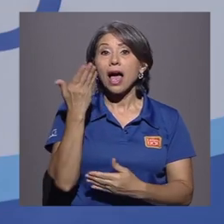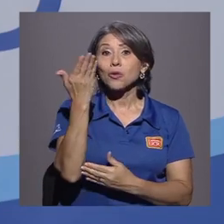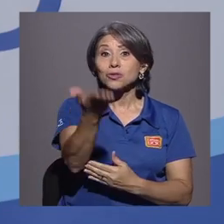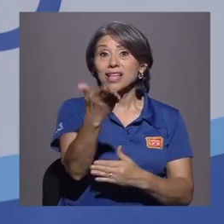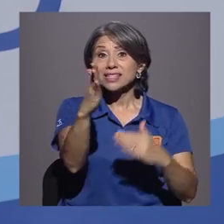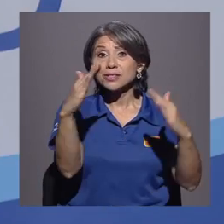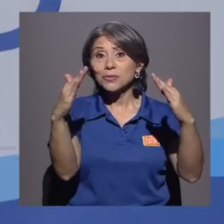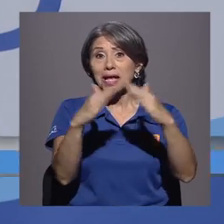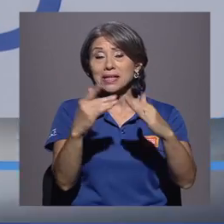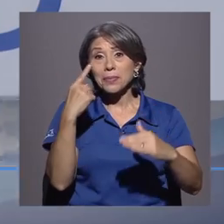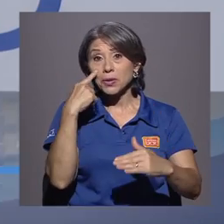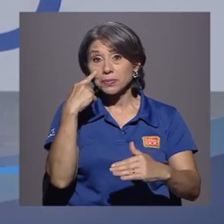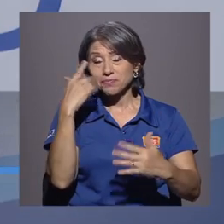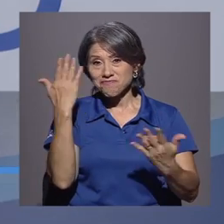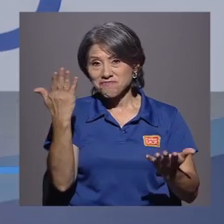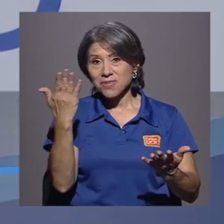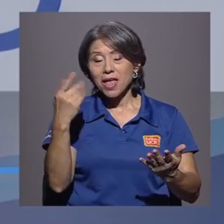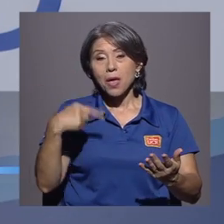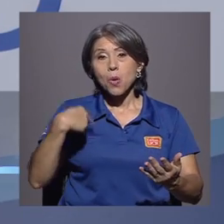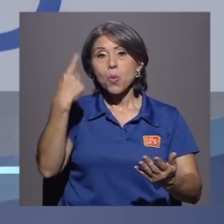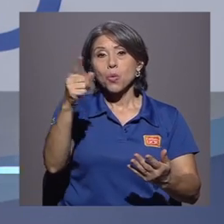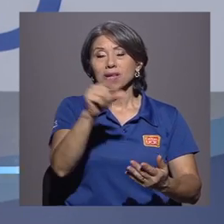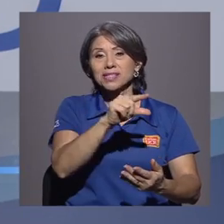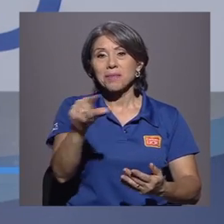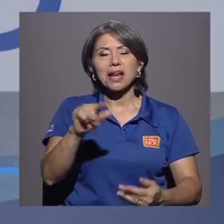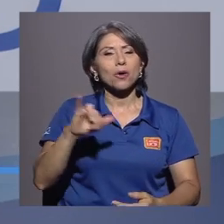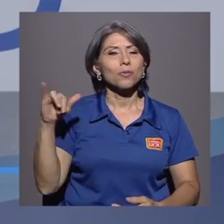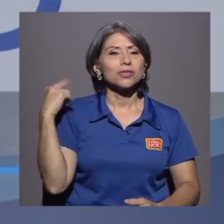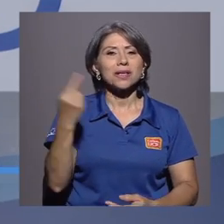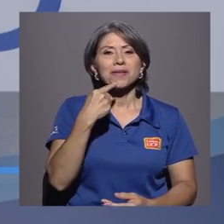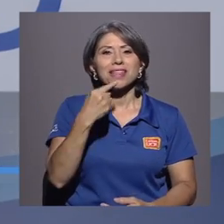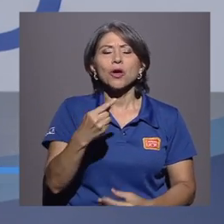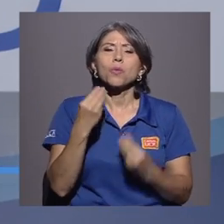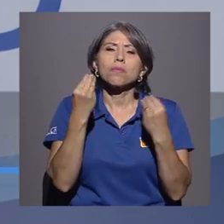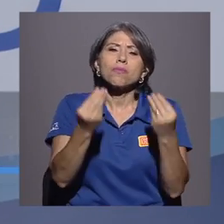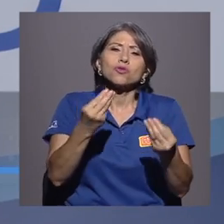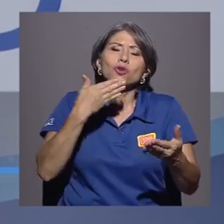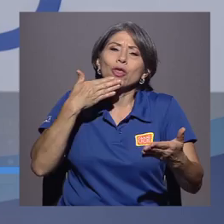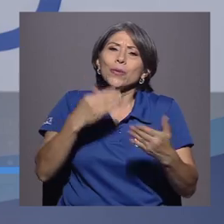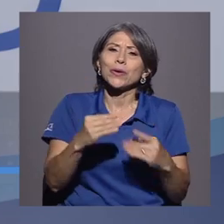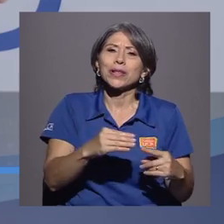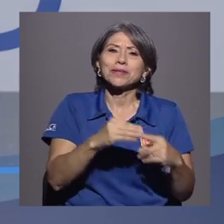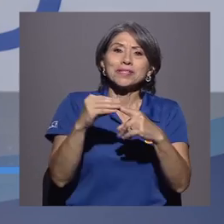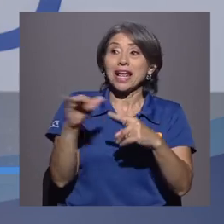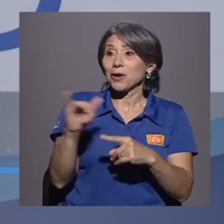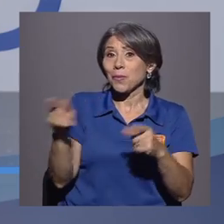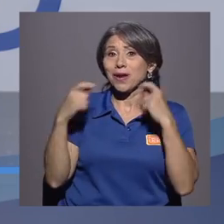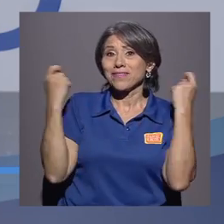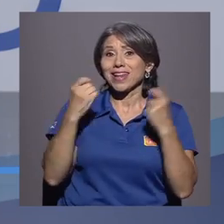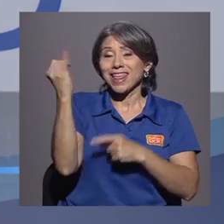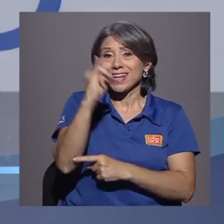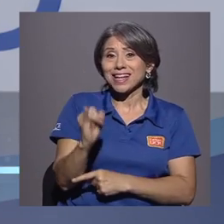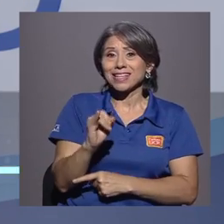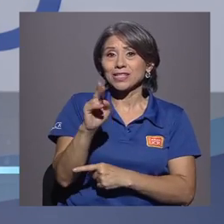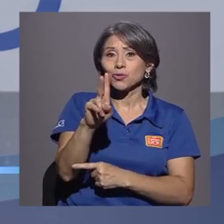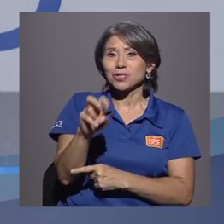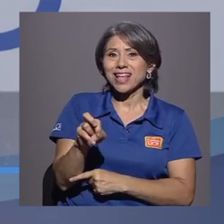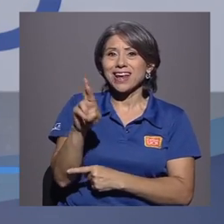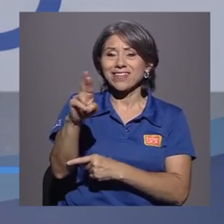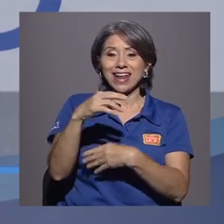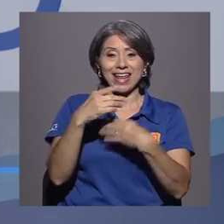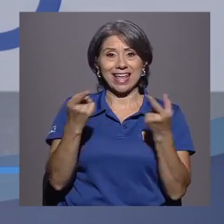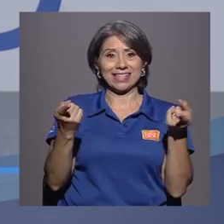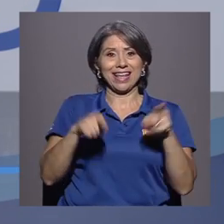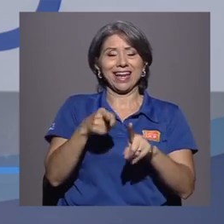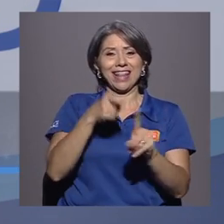ustedes allá en su casa, ya saben, nos vemos a la vuelta de una semana, como les digo siempre, con mucho de lo bueno, de lo especial como la feria de las artes UCR que